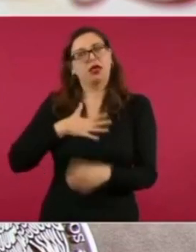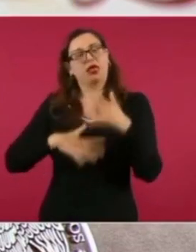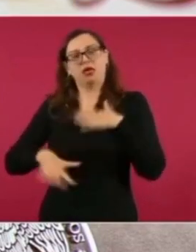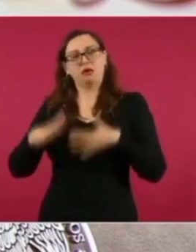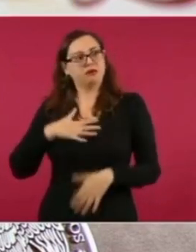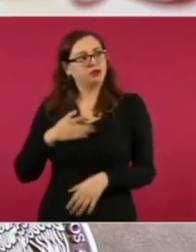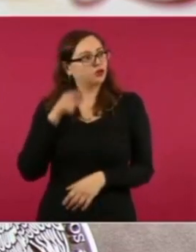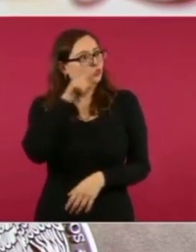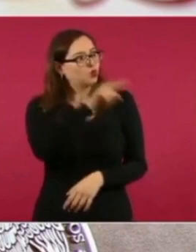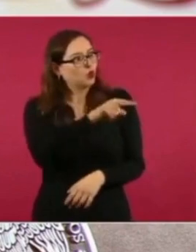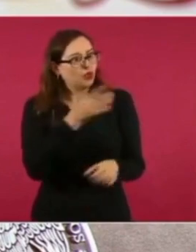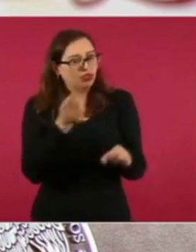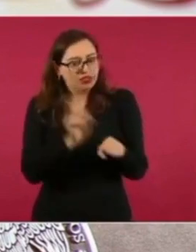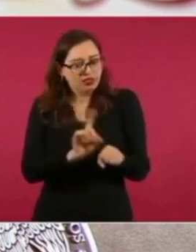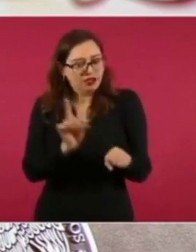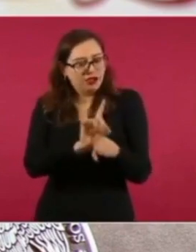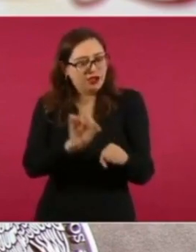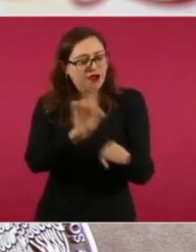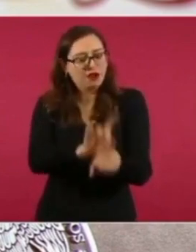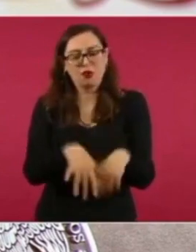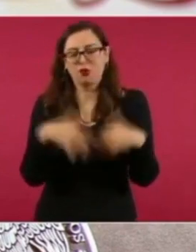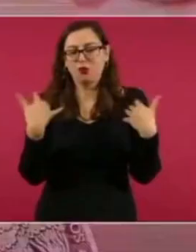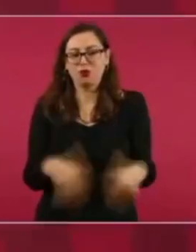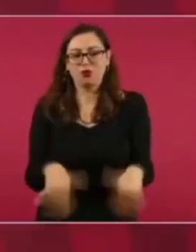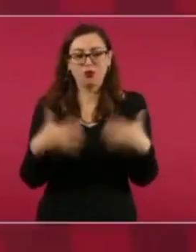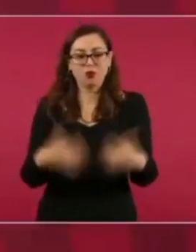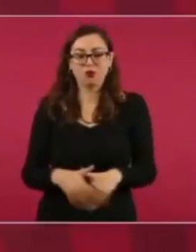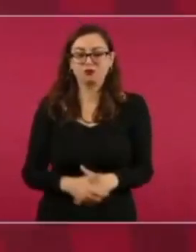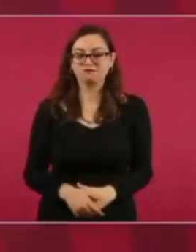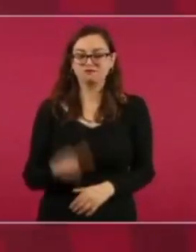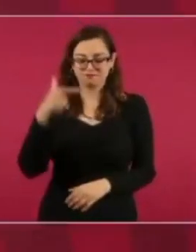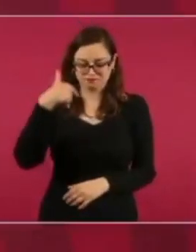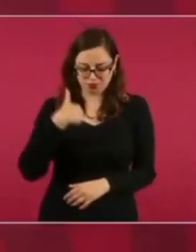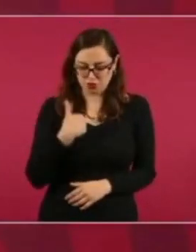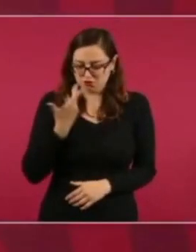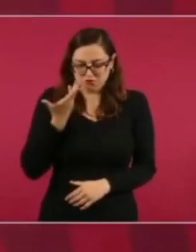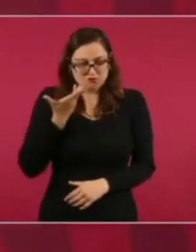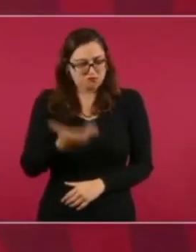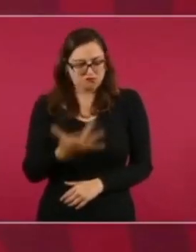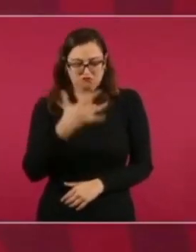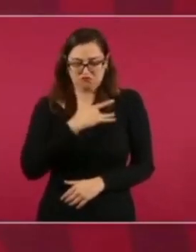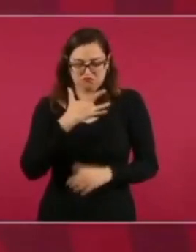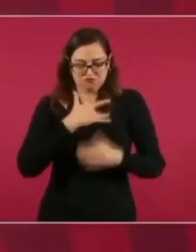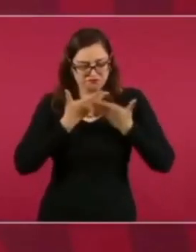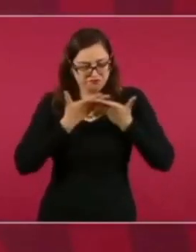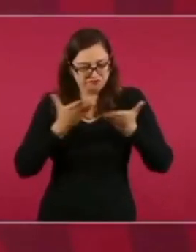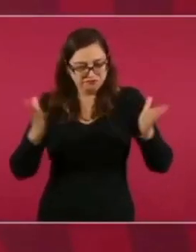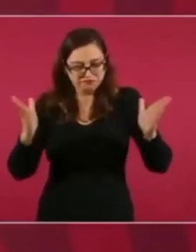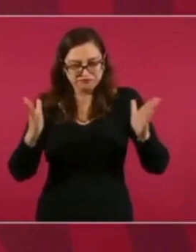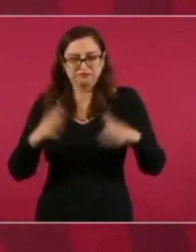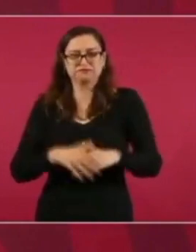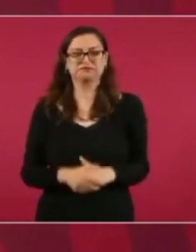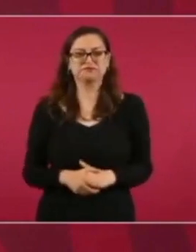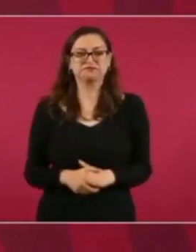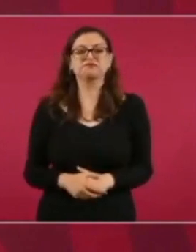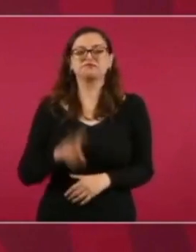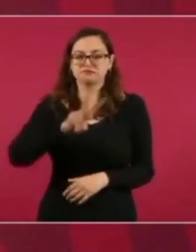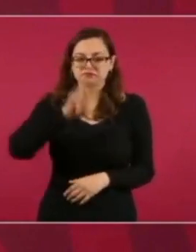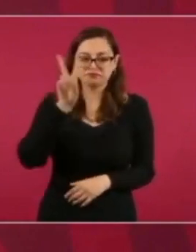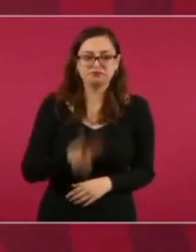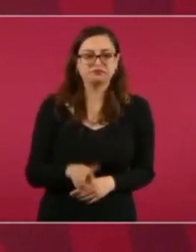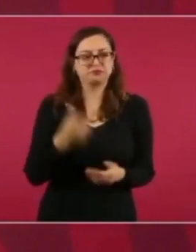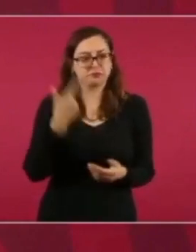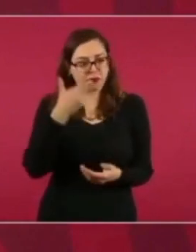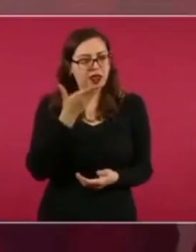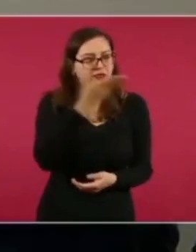Me voy con la mano tendida, la puerta de mi casa siempre abierta y el corazón mío y de Yori receptivo para